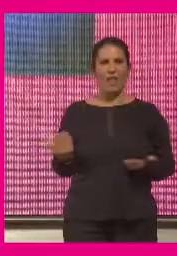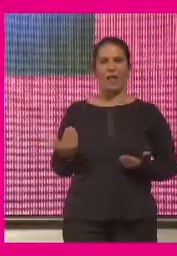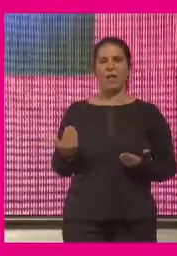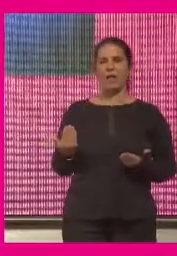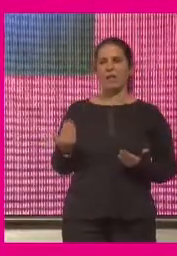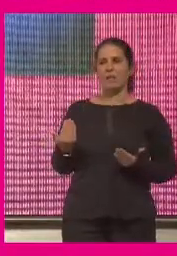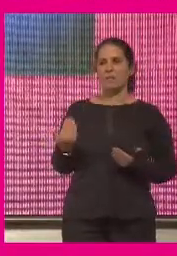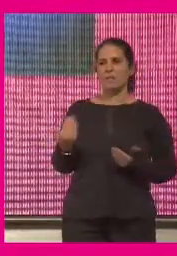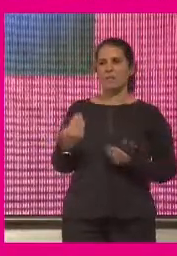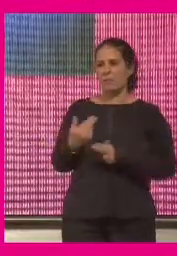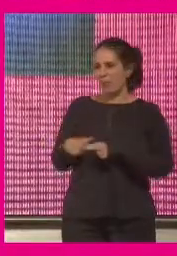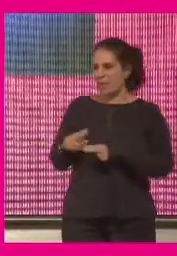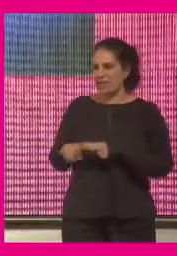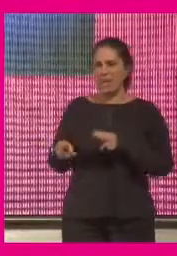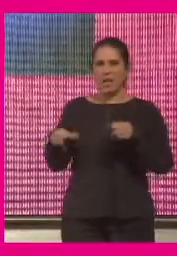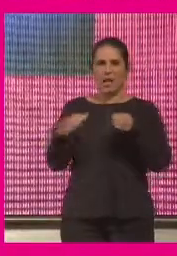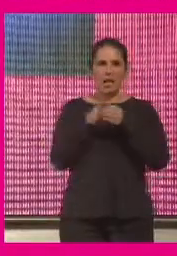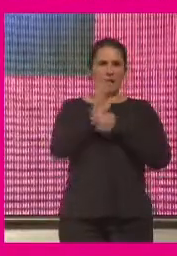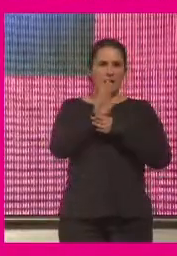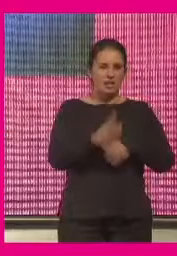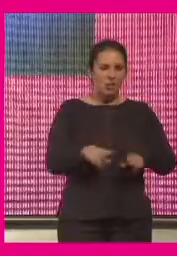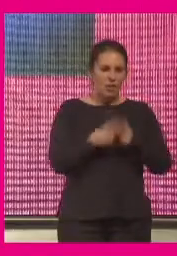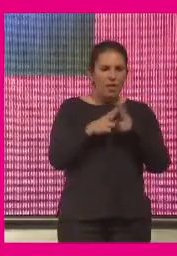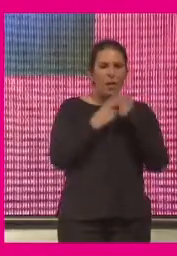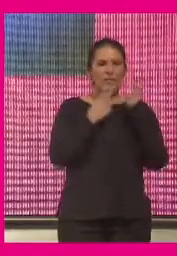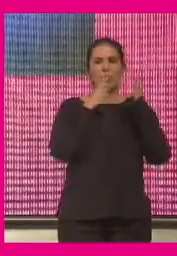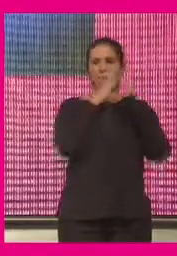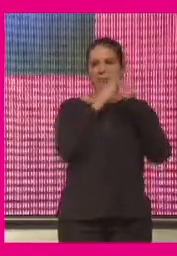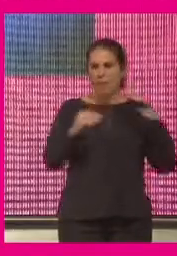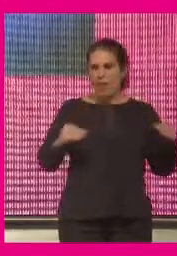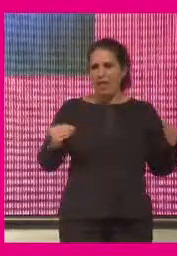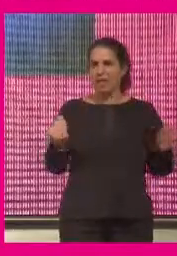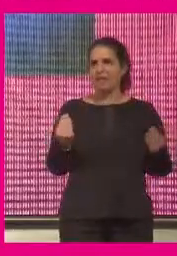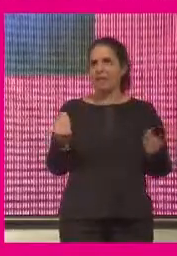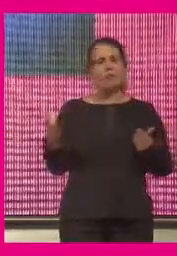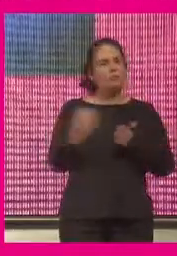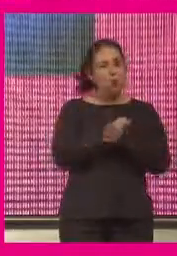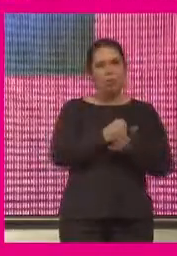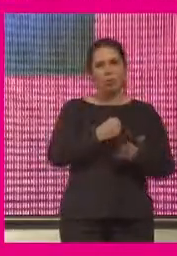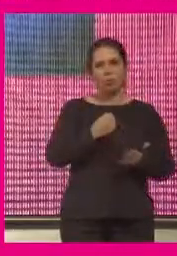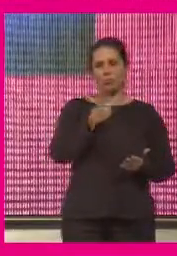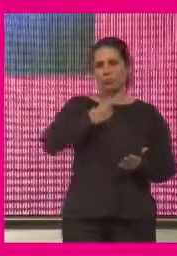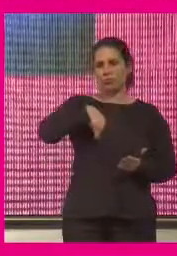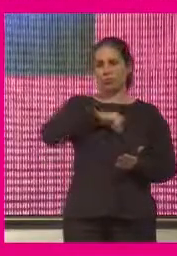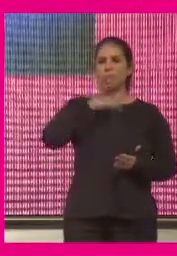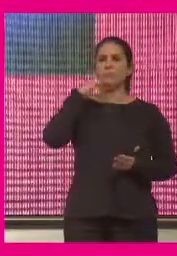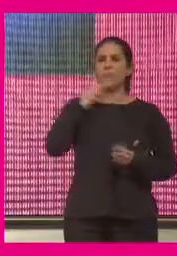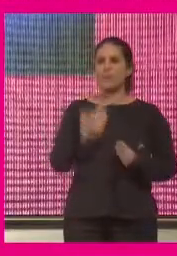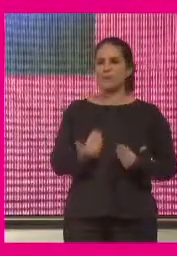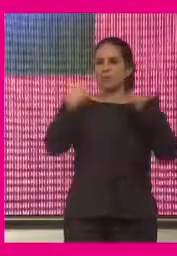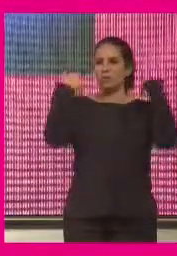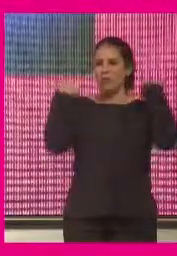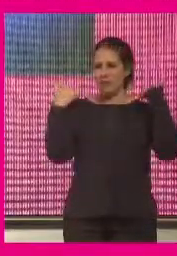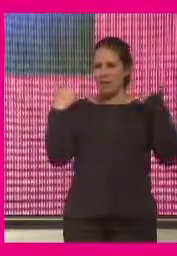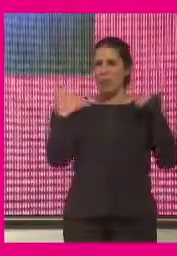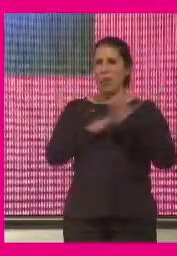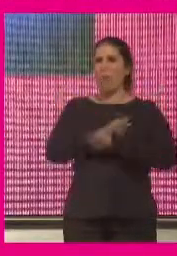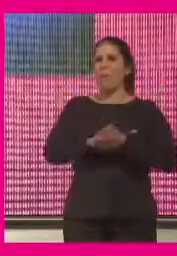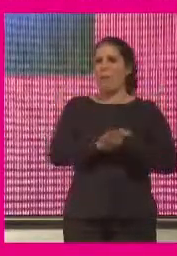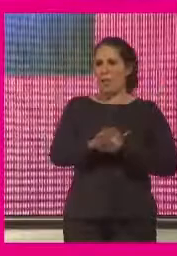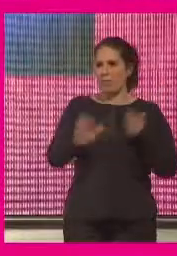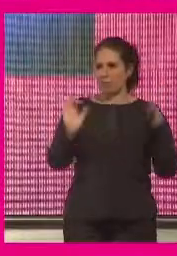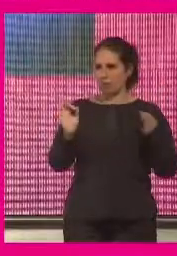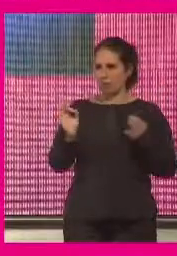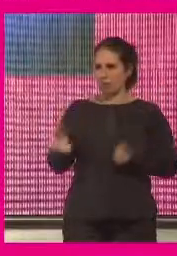a los agentes sociales a las universidades a todos los que tenemos ciertas responsabilidades cuando hablamos y